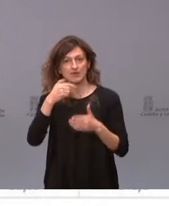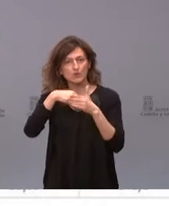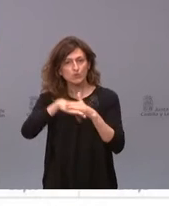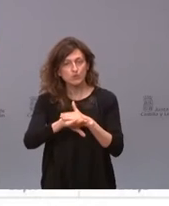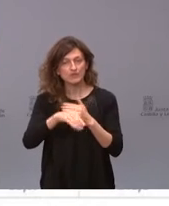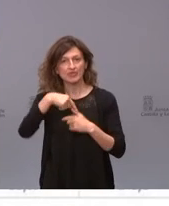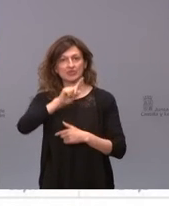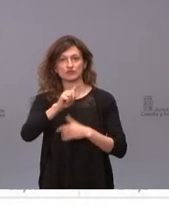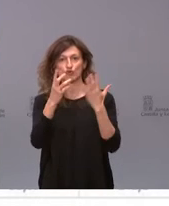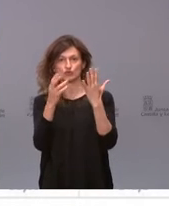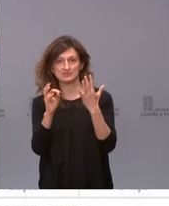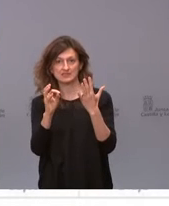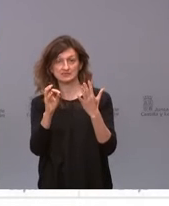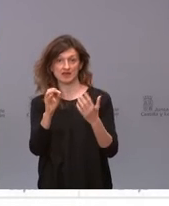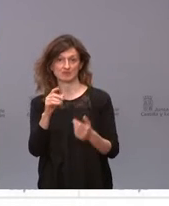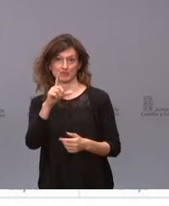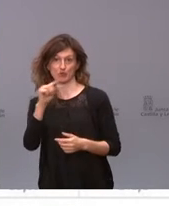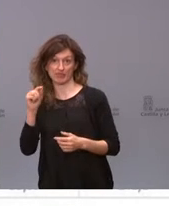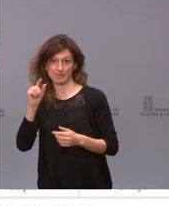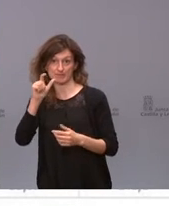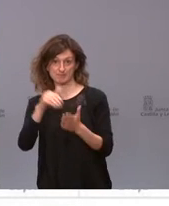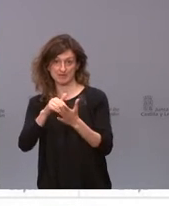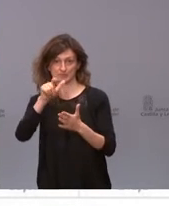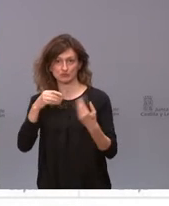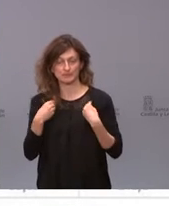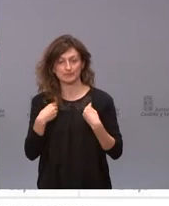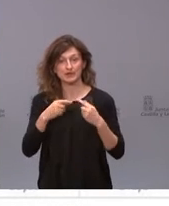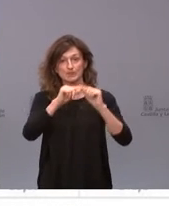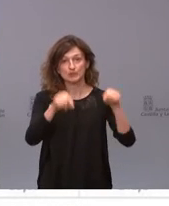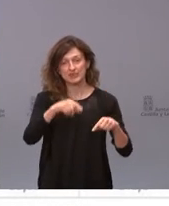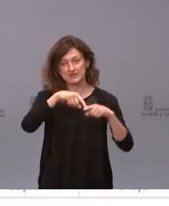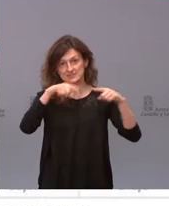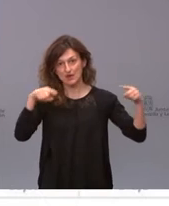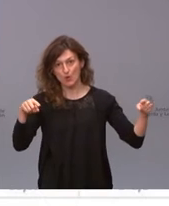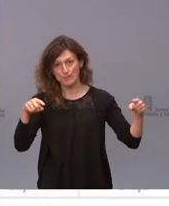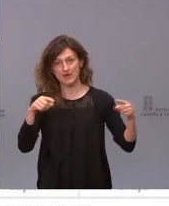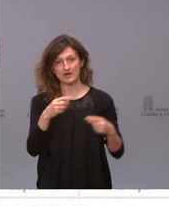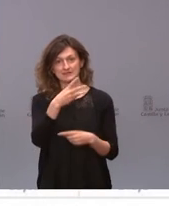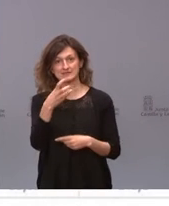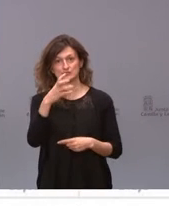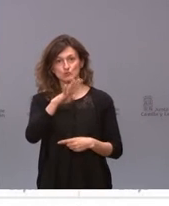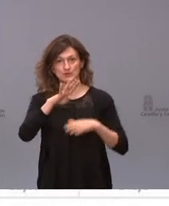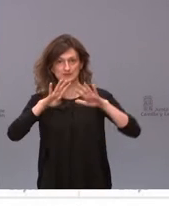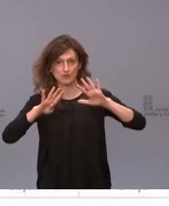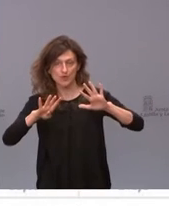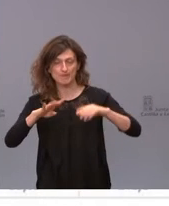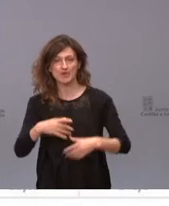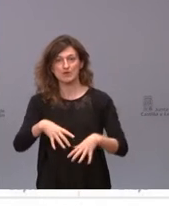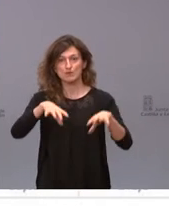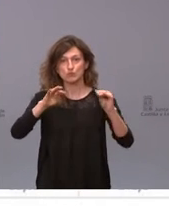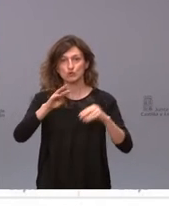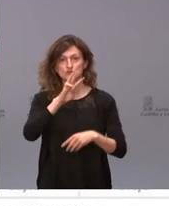de 180 por 100.000 habitantes, pero en provincias como Segovia 349, en Burgos